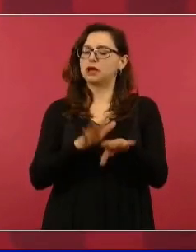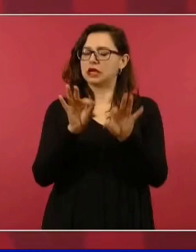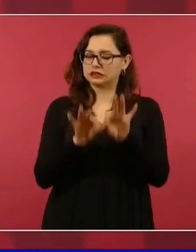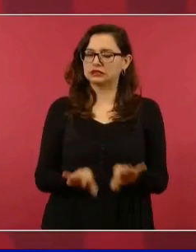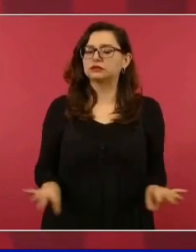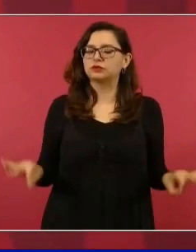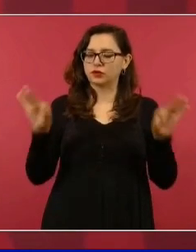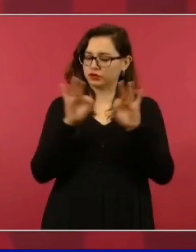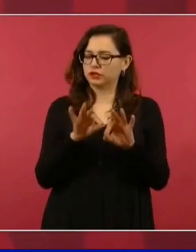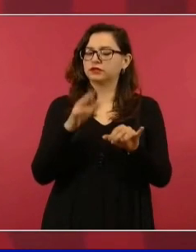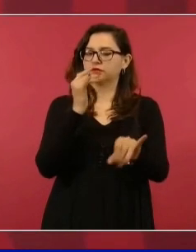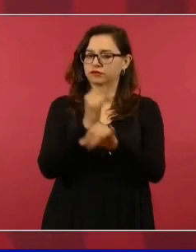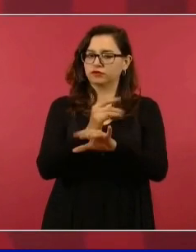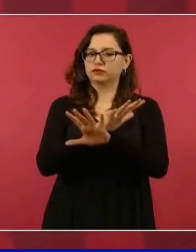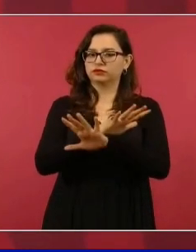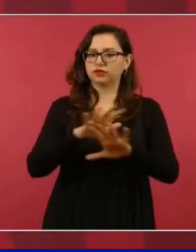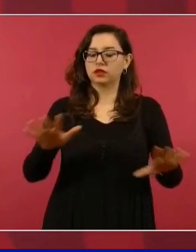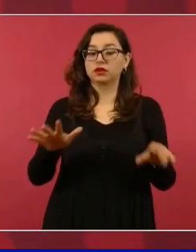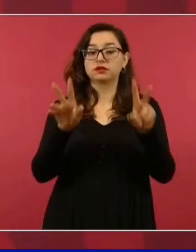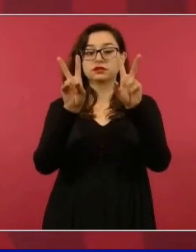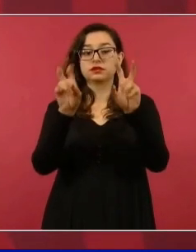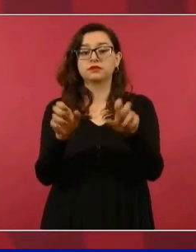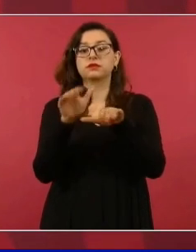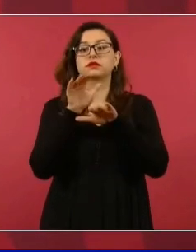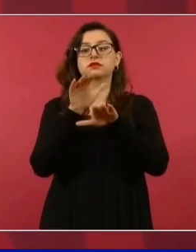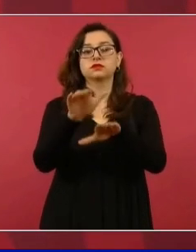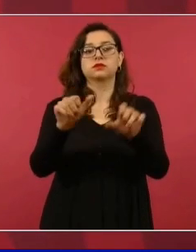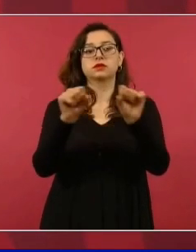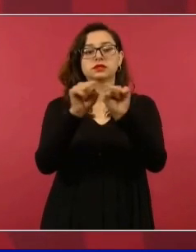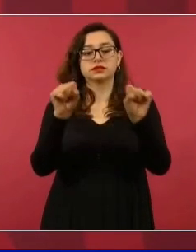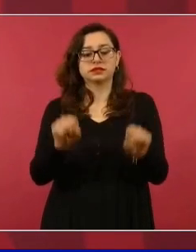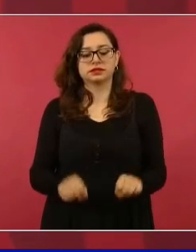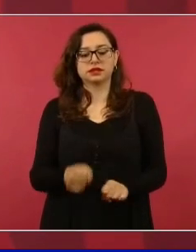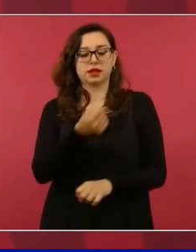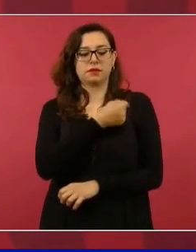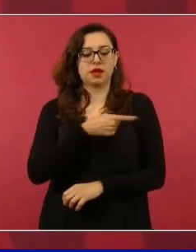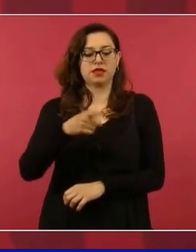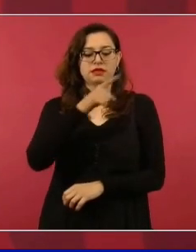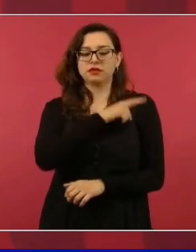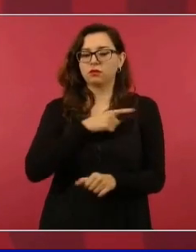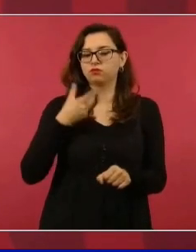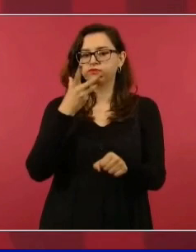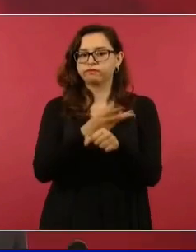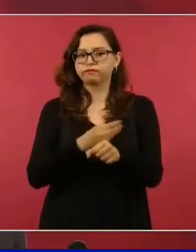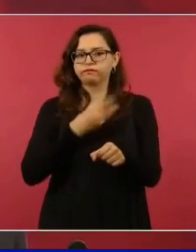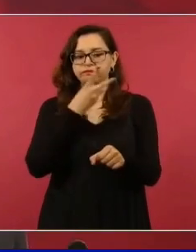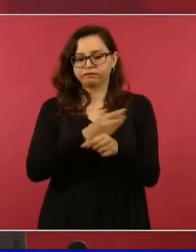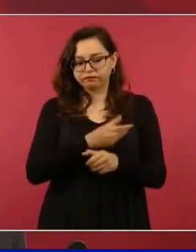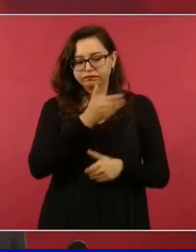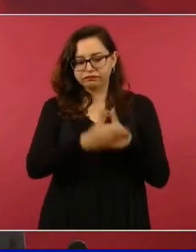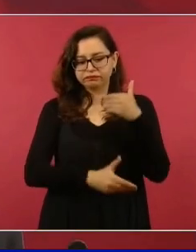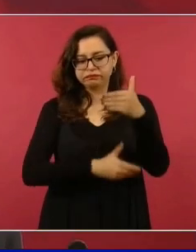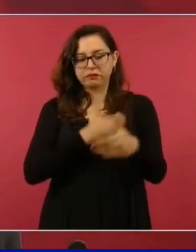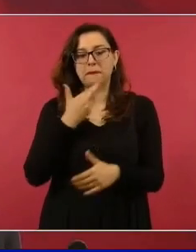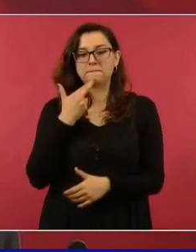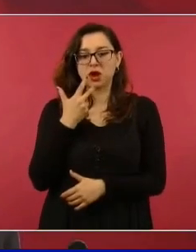avance del fortalecimiento del sistema de salud pública.